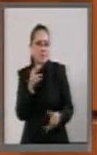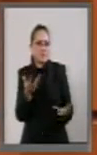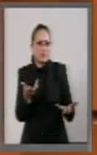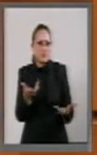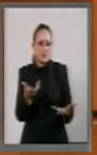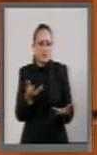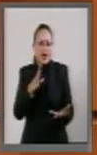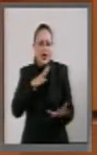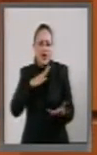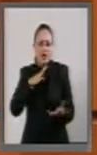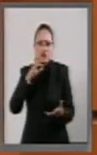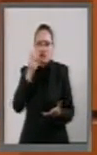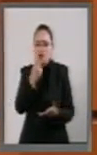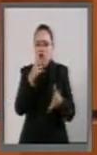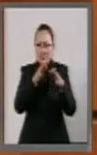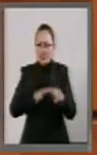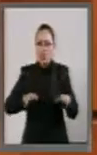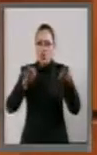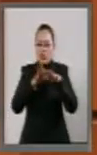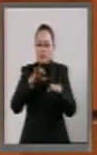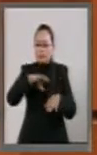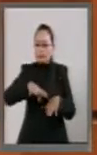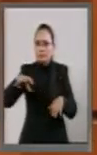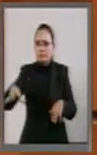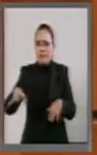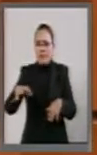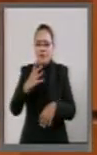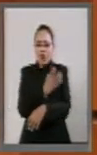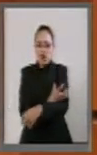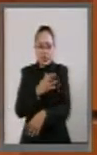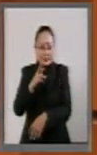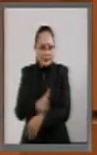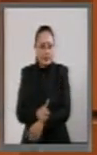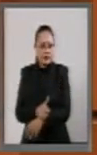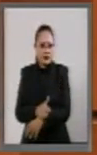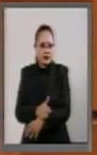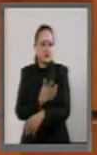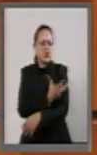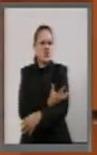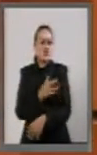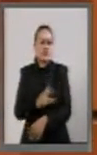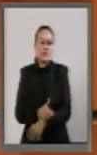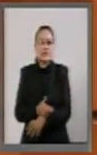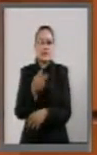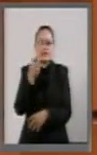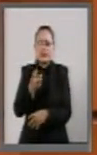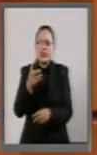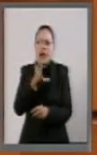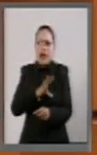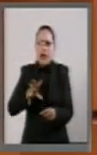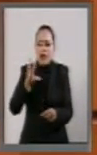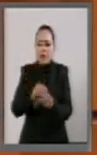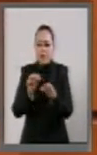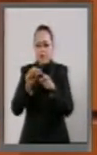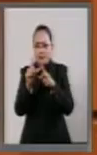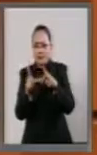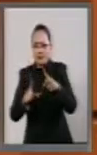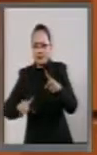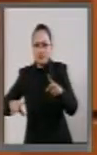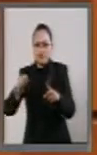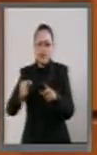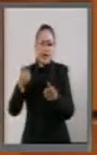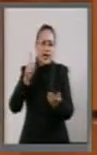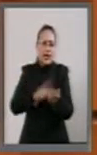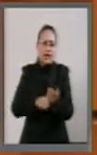tiene dos pilares. La coordinación, la coordinación entre todas las entidades, entre todos los